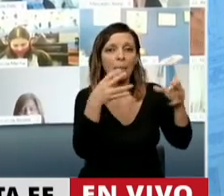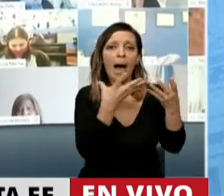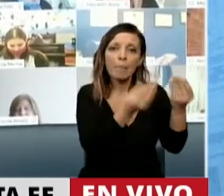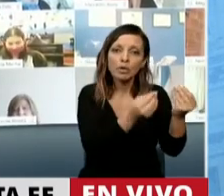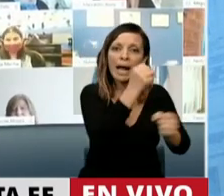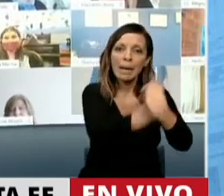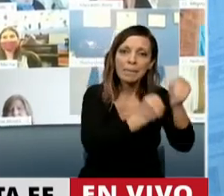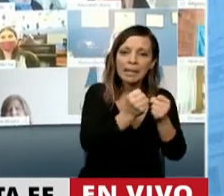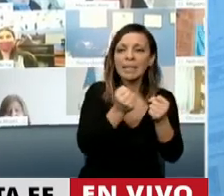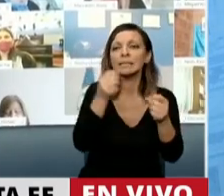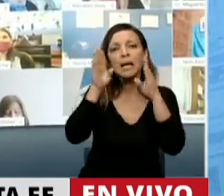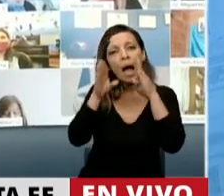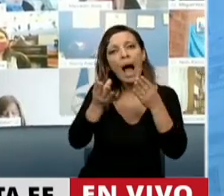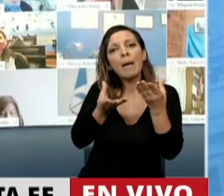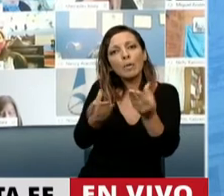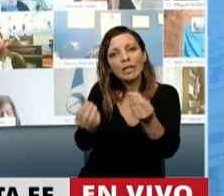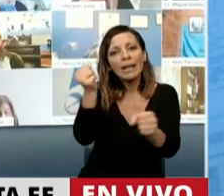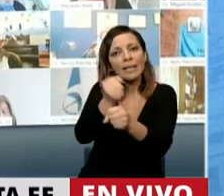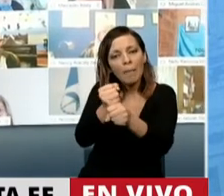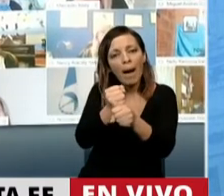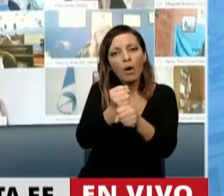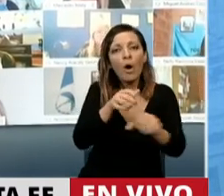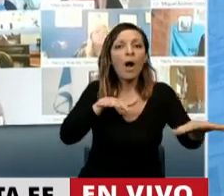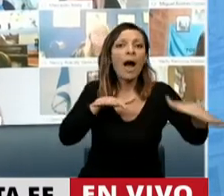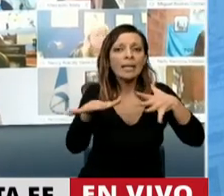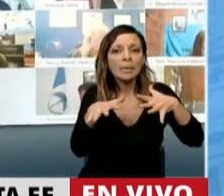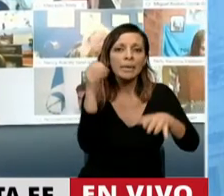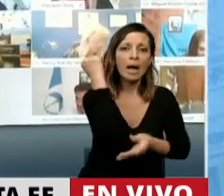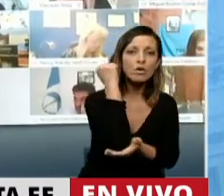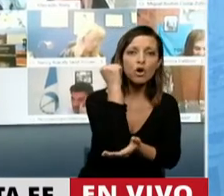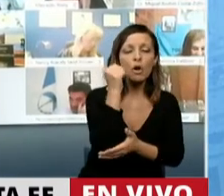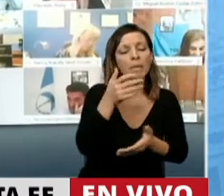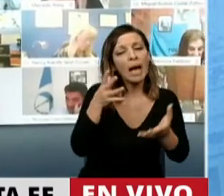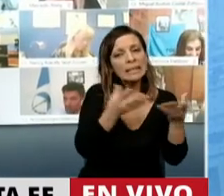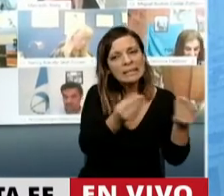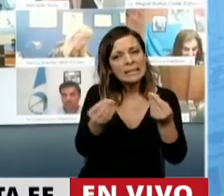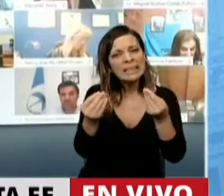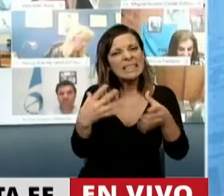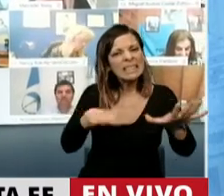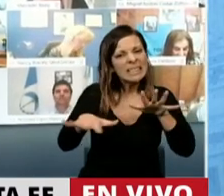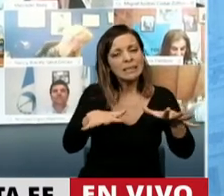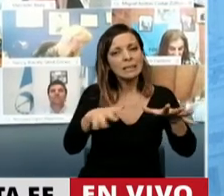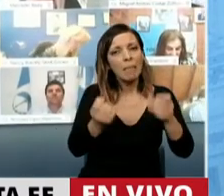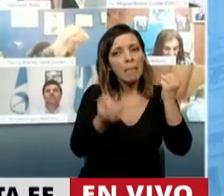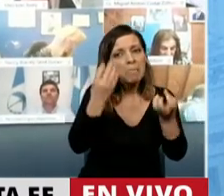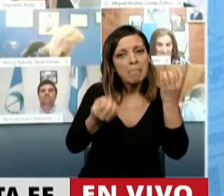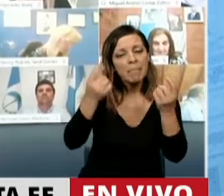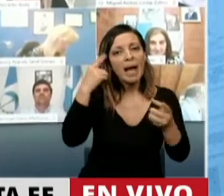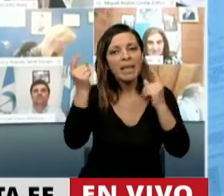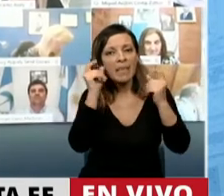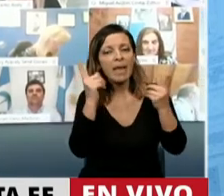trabajo, mantener la actividad económica hasta donde podamos con muchas acciones, múltiples acciones.